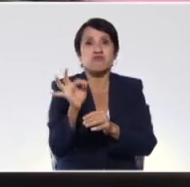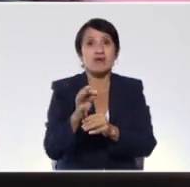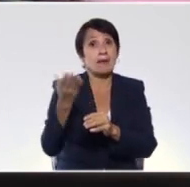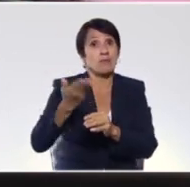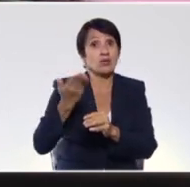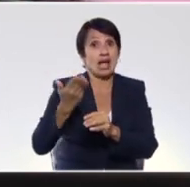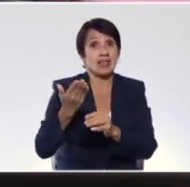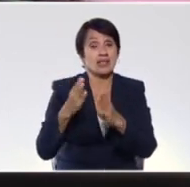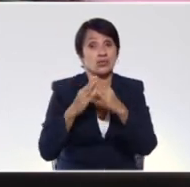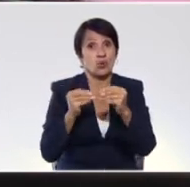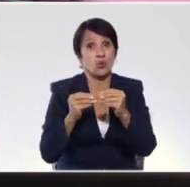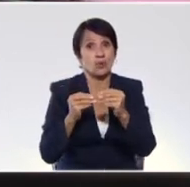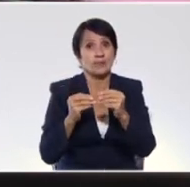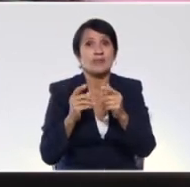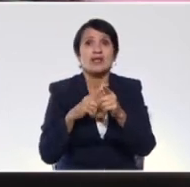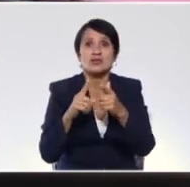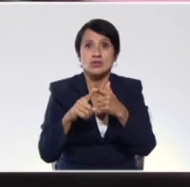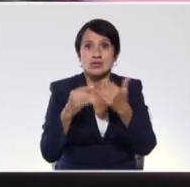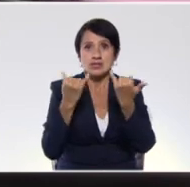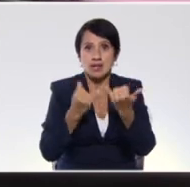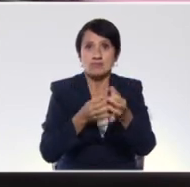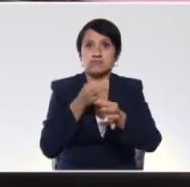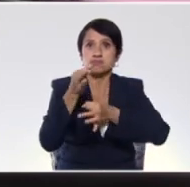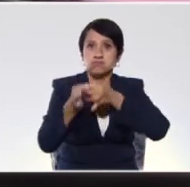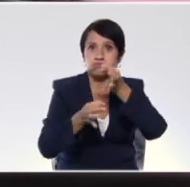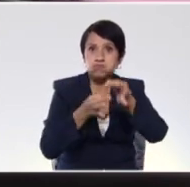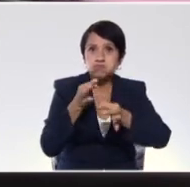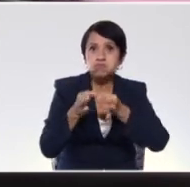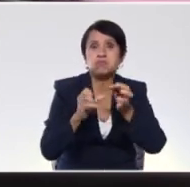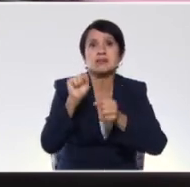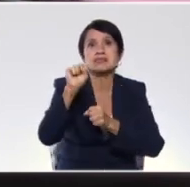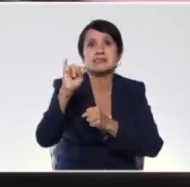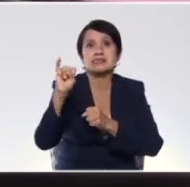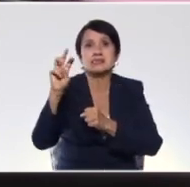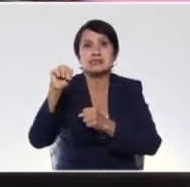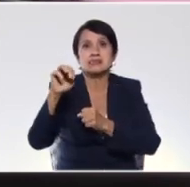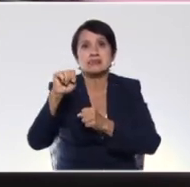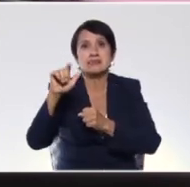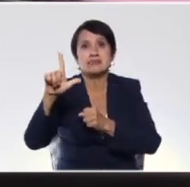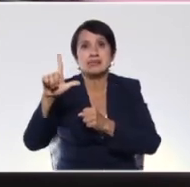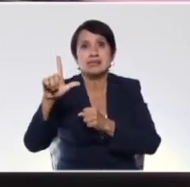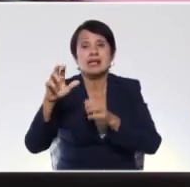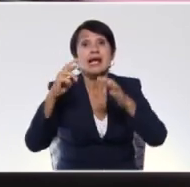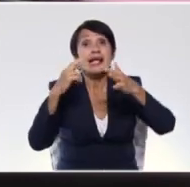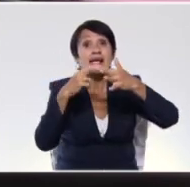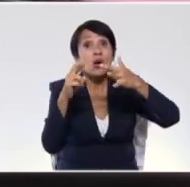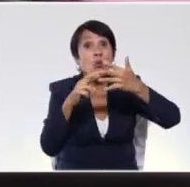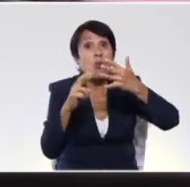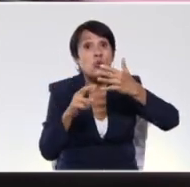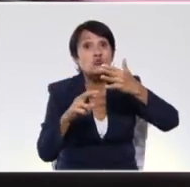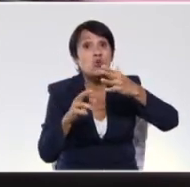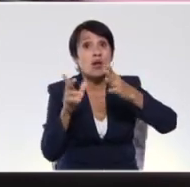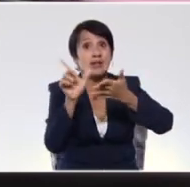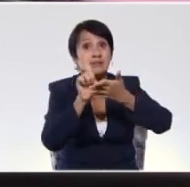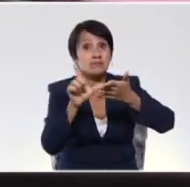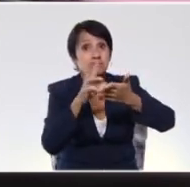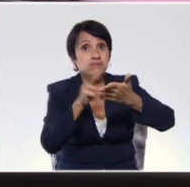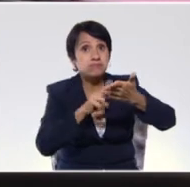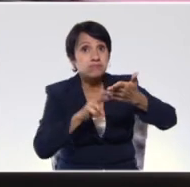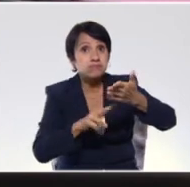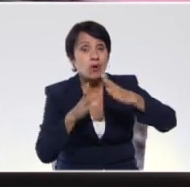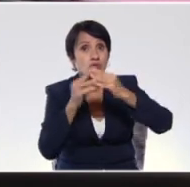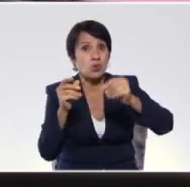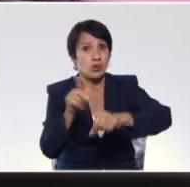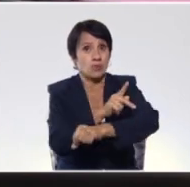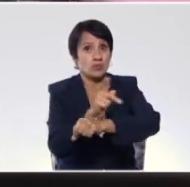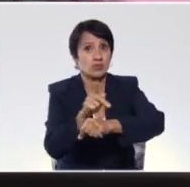Entonces, pero ya hemos hablado de nuestro símil y la metáfora, los recursos literarios que nos encontramos en los poemas y